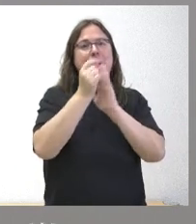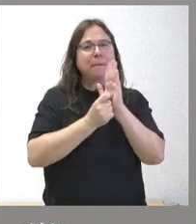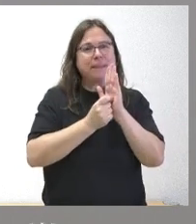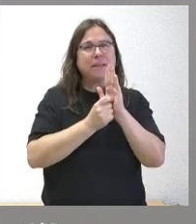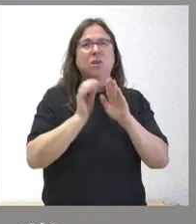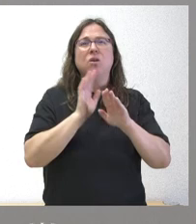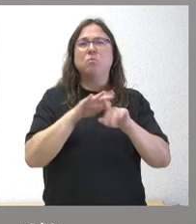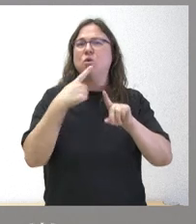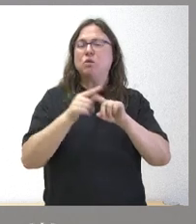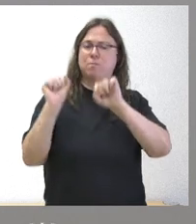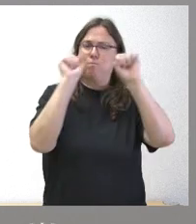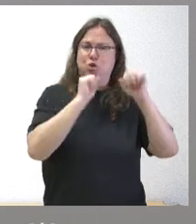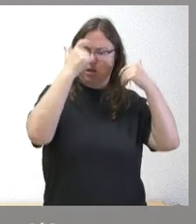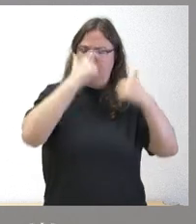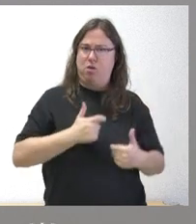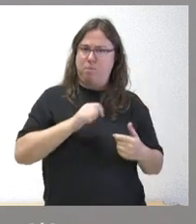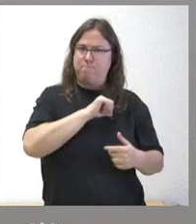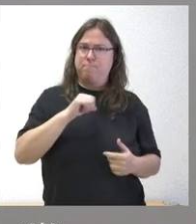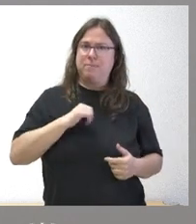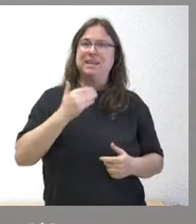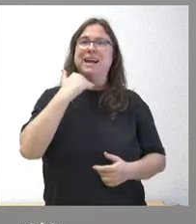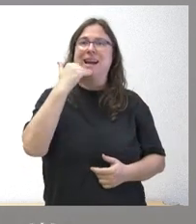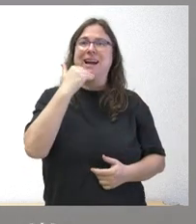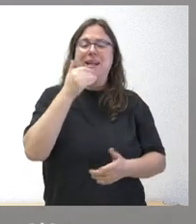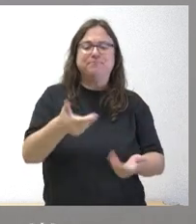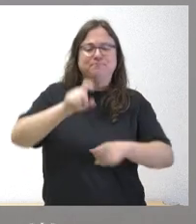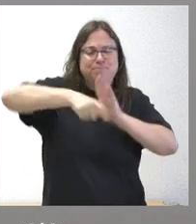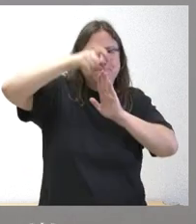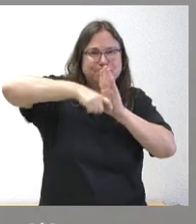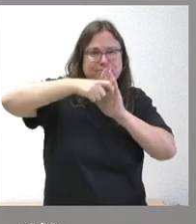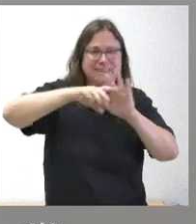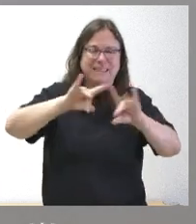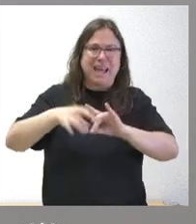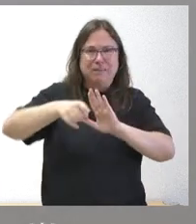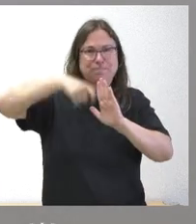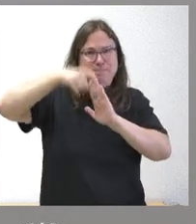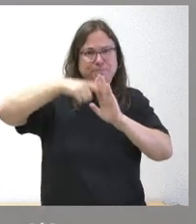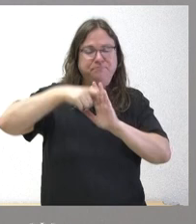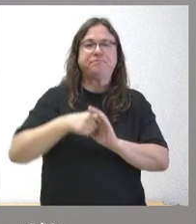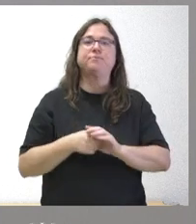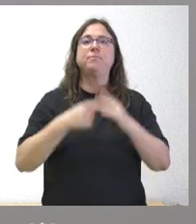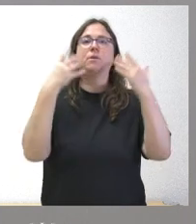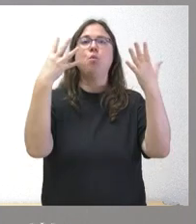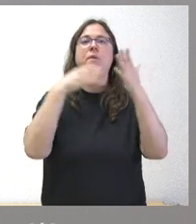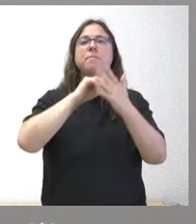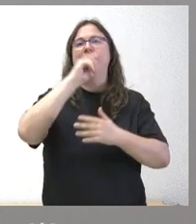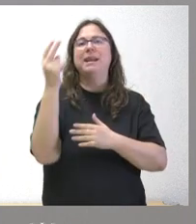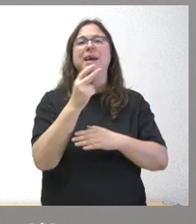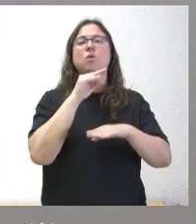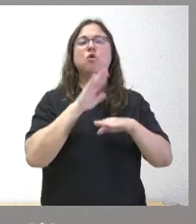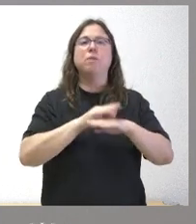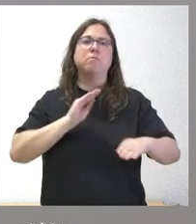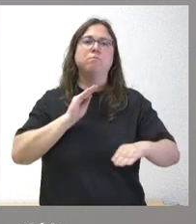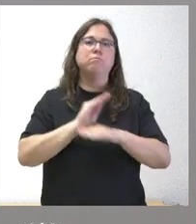instrumento de protección en el caso de la extracción de áridos. 9.000 euros para cofinanciar el Congreso